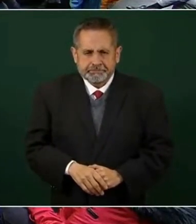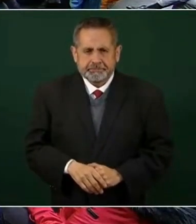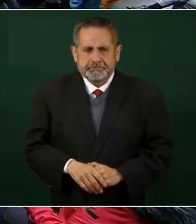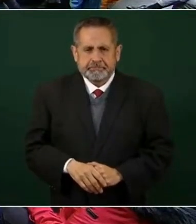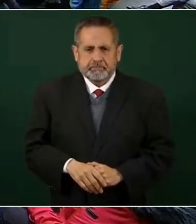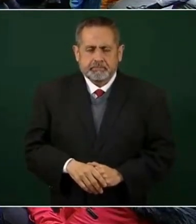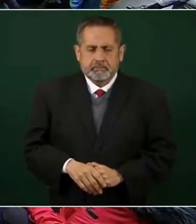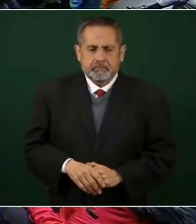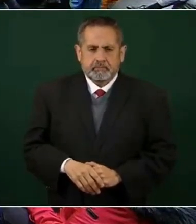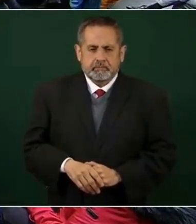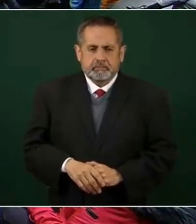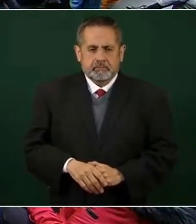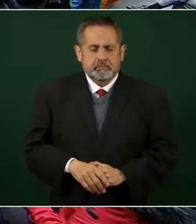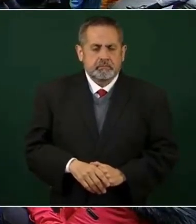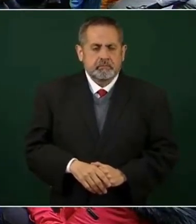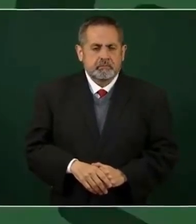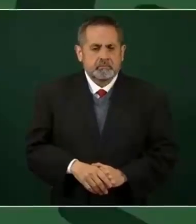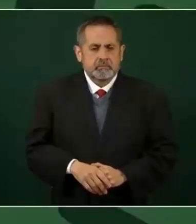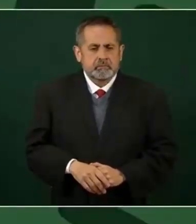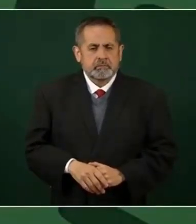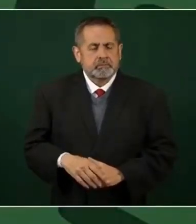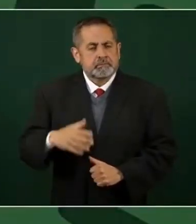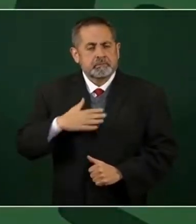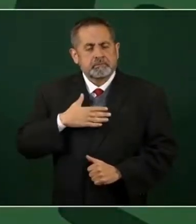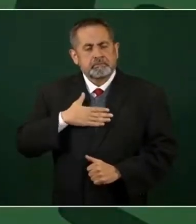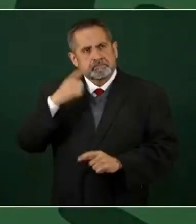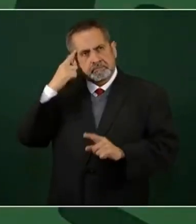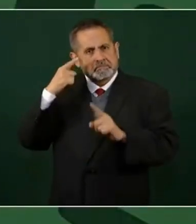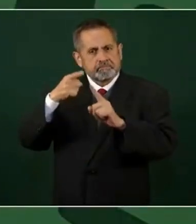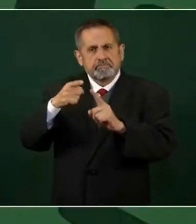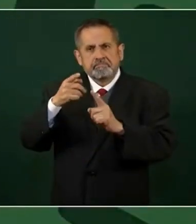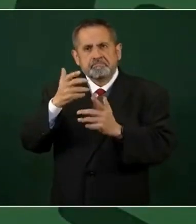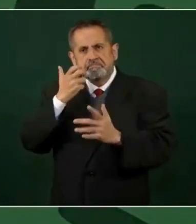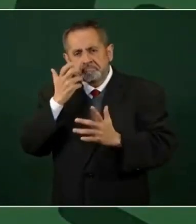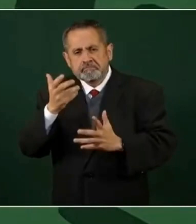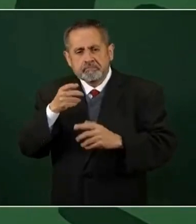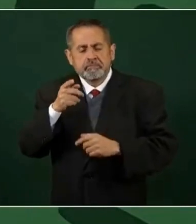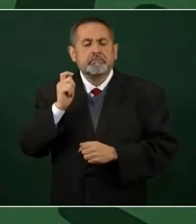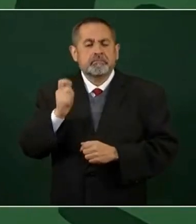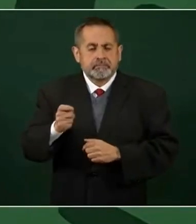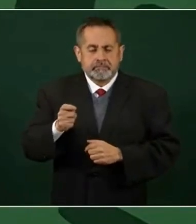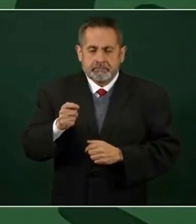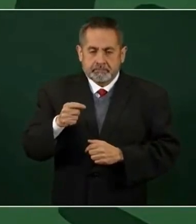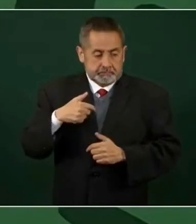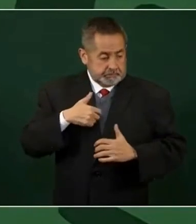Mi propósito, mi deseo es que dejemos